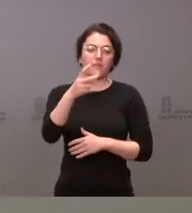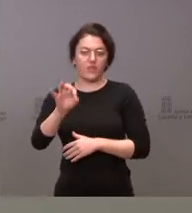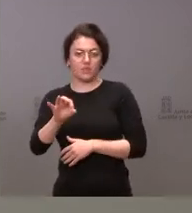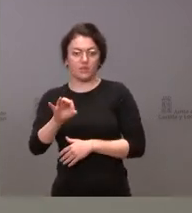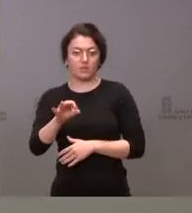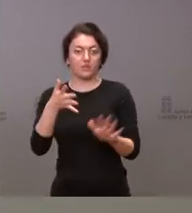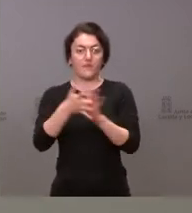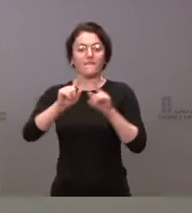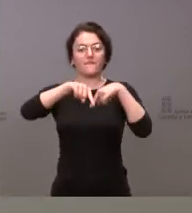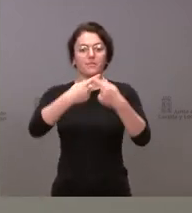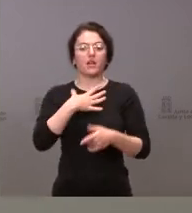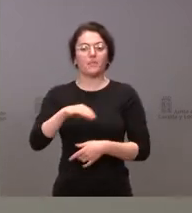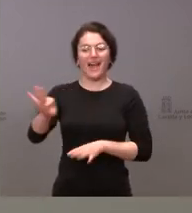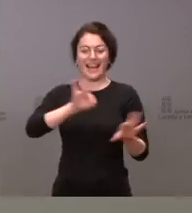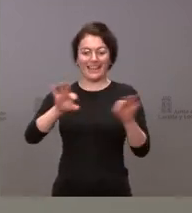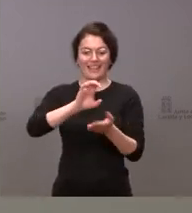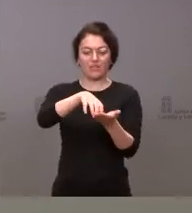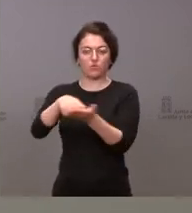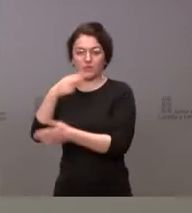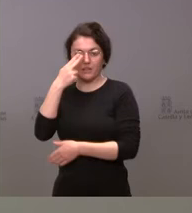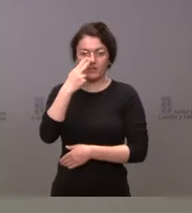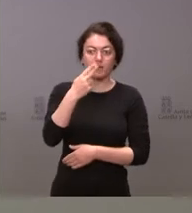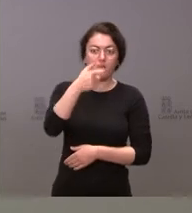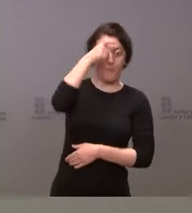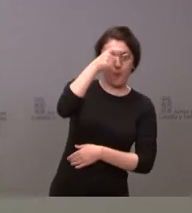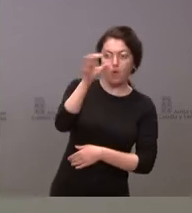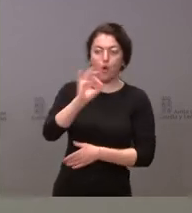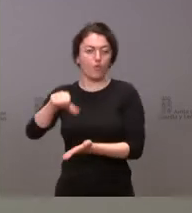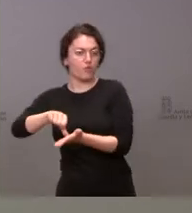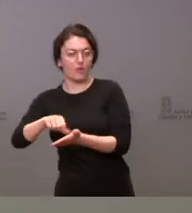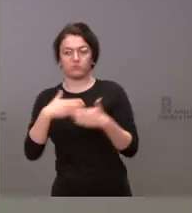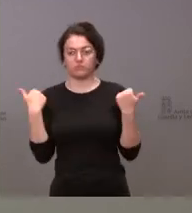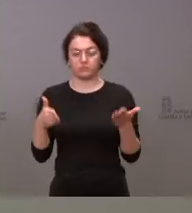elegir el centro que más le interese, ya sea en el medio rural o ya sea en el medio urbano.